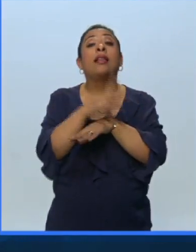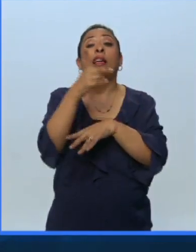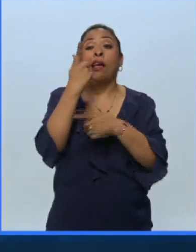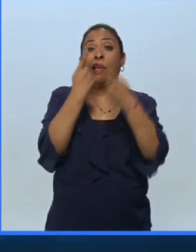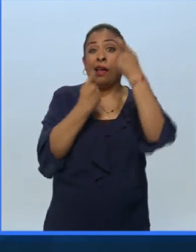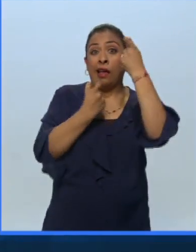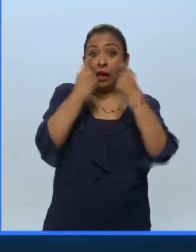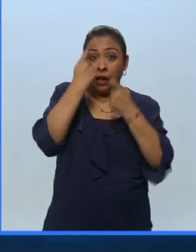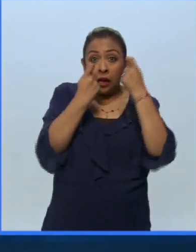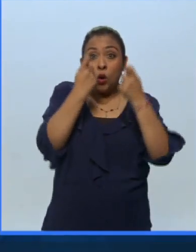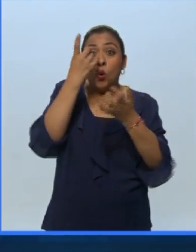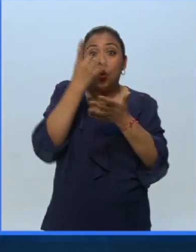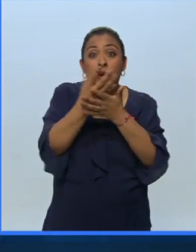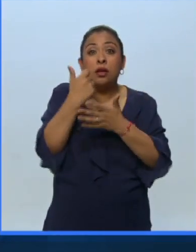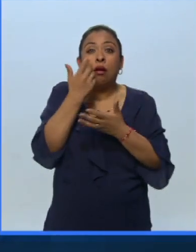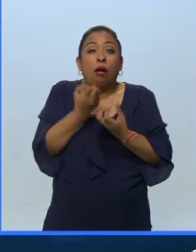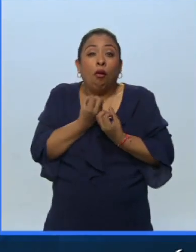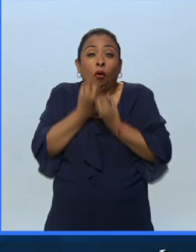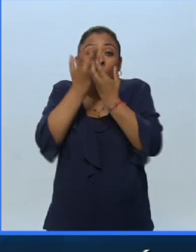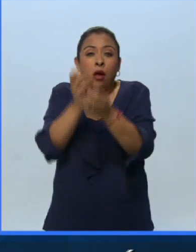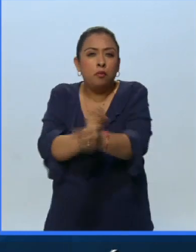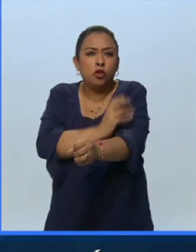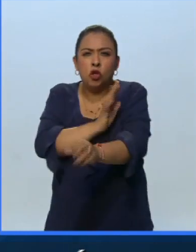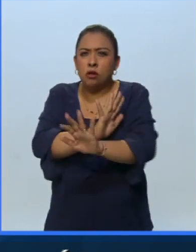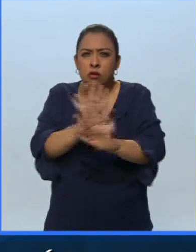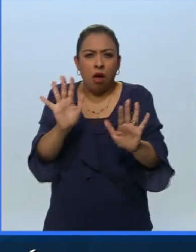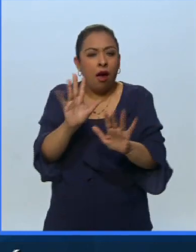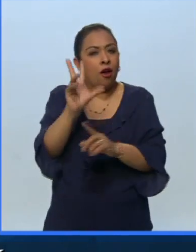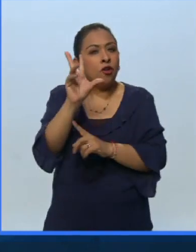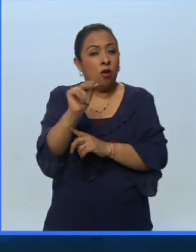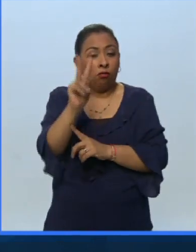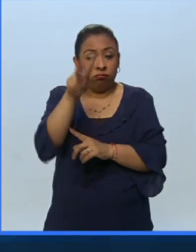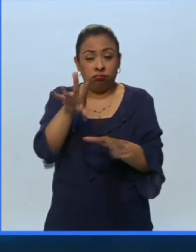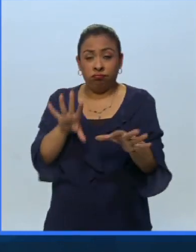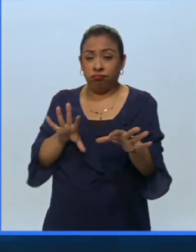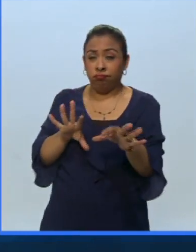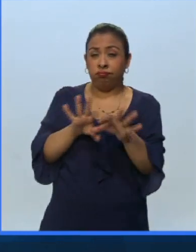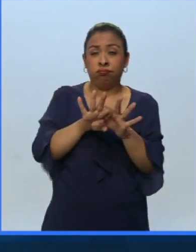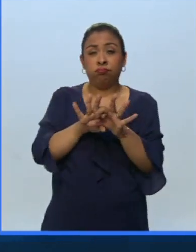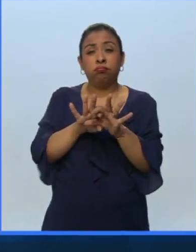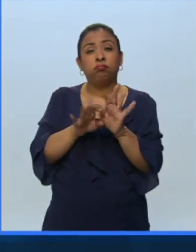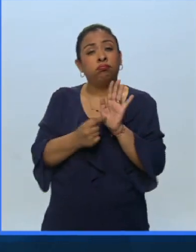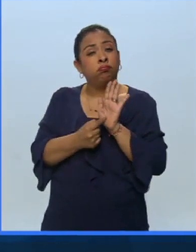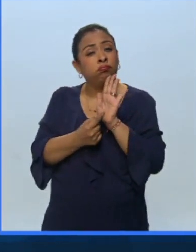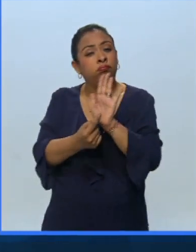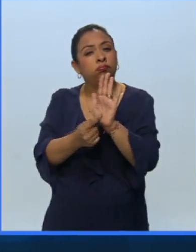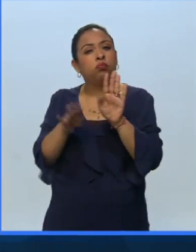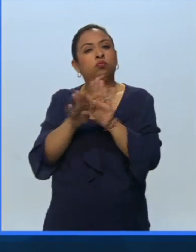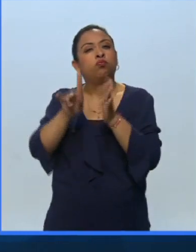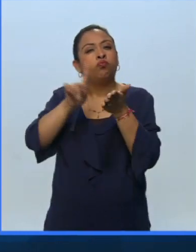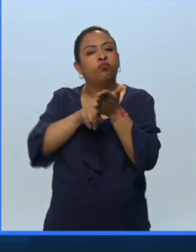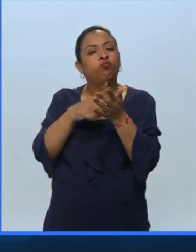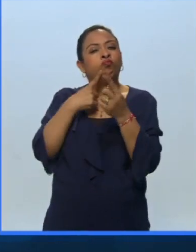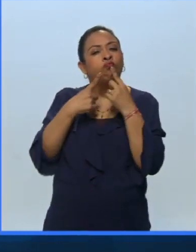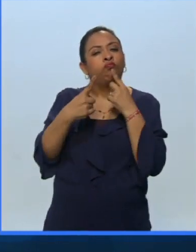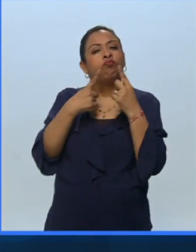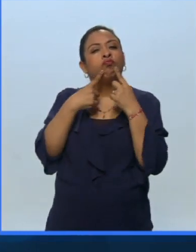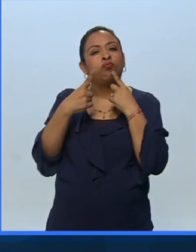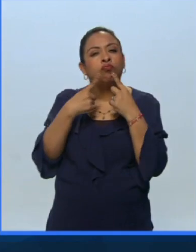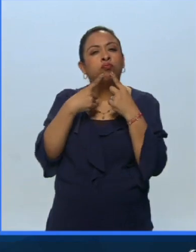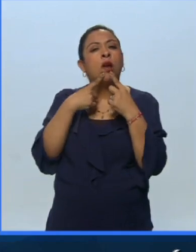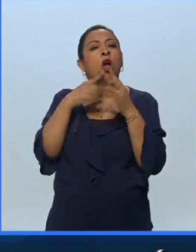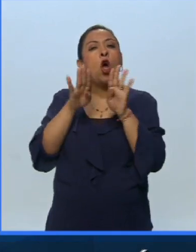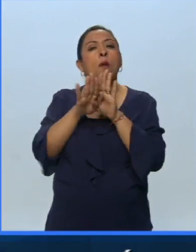hablar de las emociones, sino que va mostrar de las cosas del discurso para hacer ver al espectador